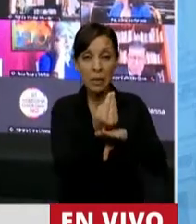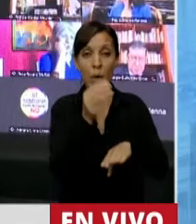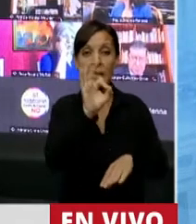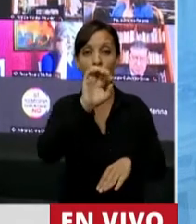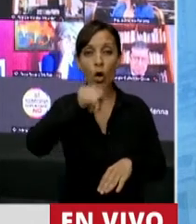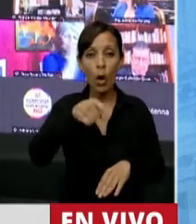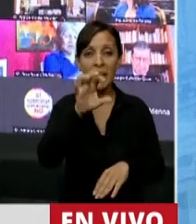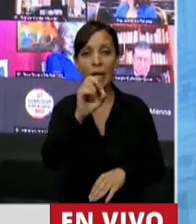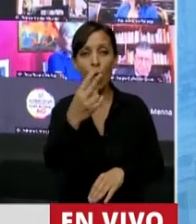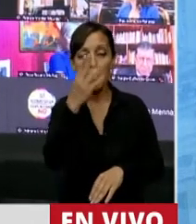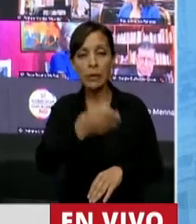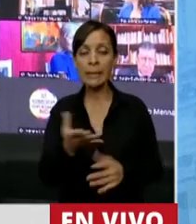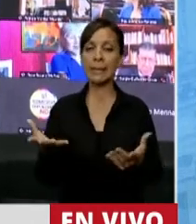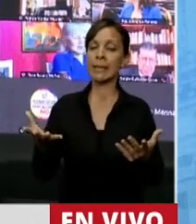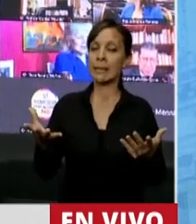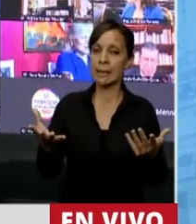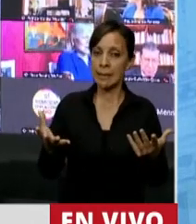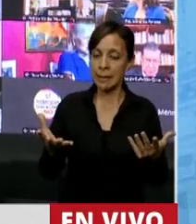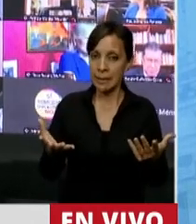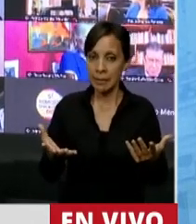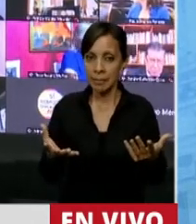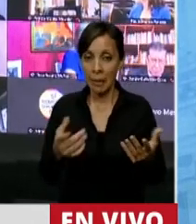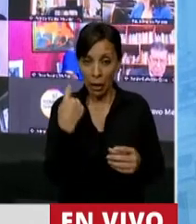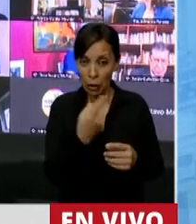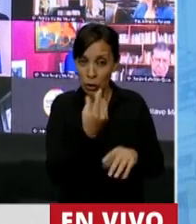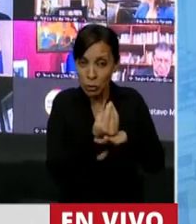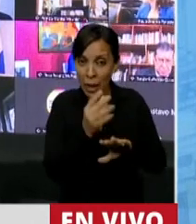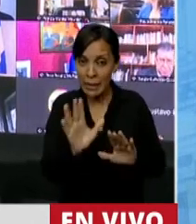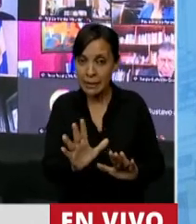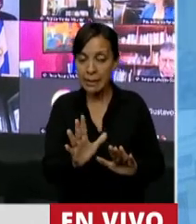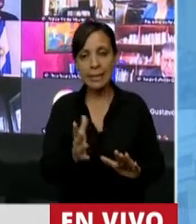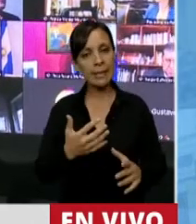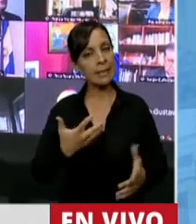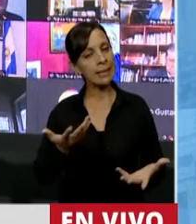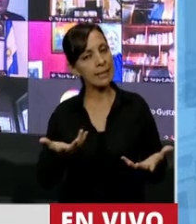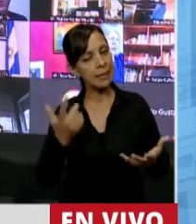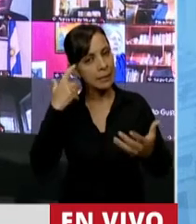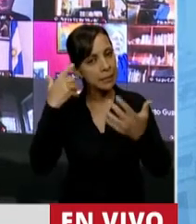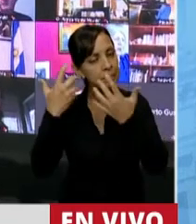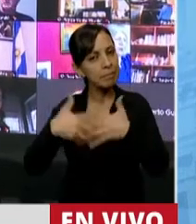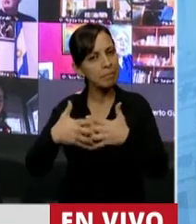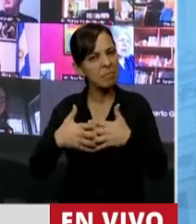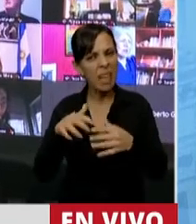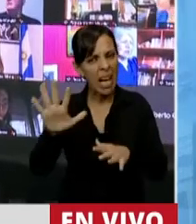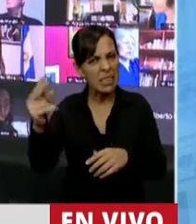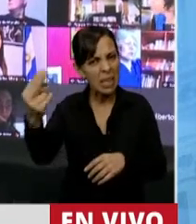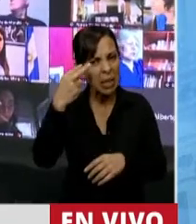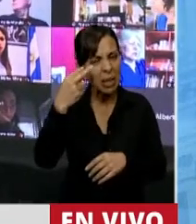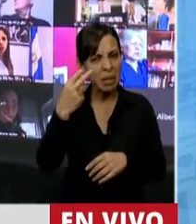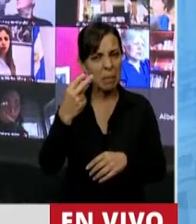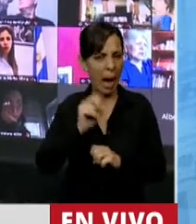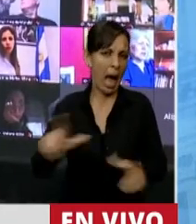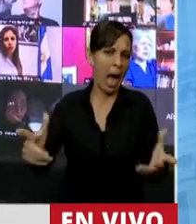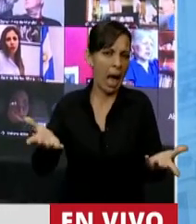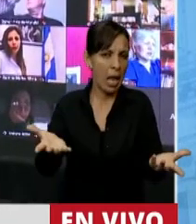,02% quienes estamos en esta bancada, me pongo a pensar qué visión tan miope, por